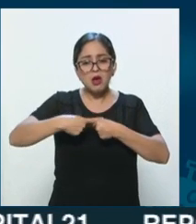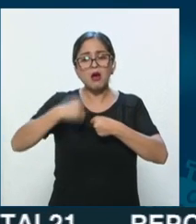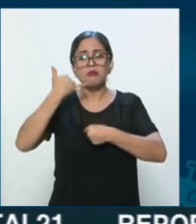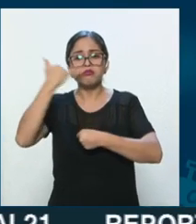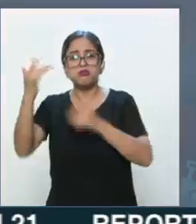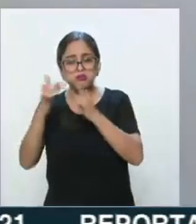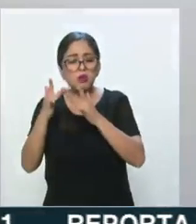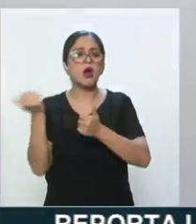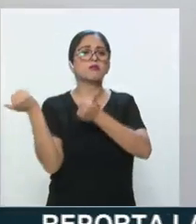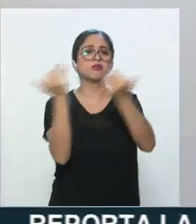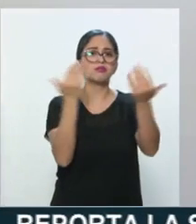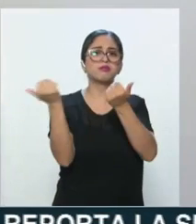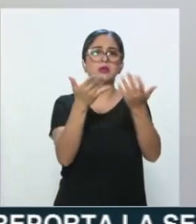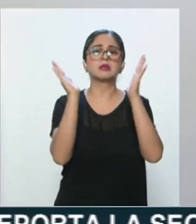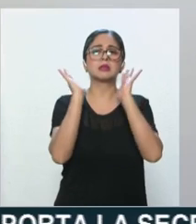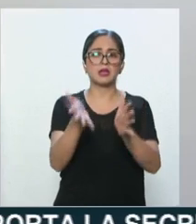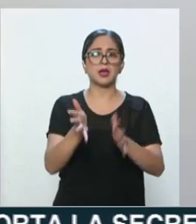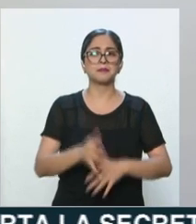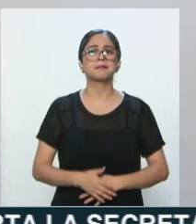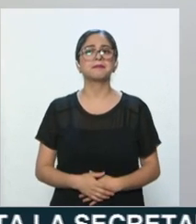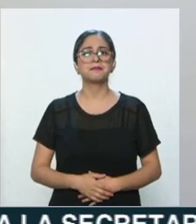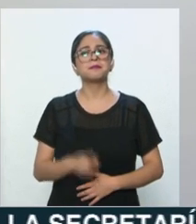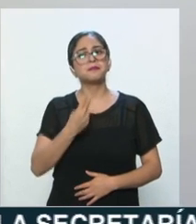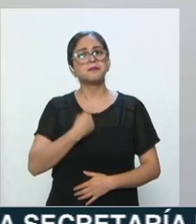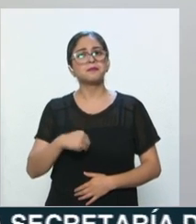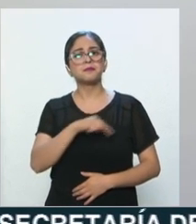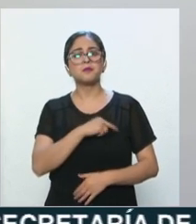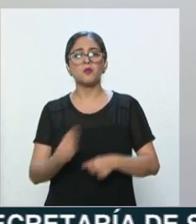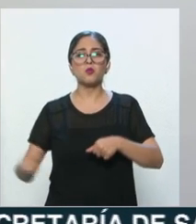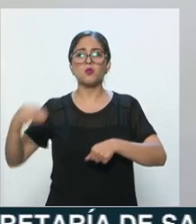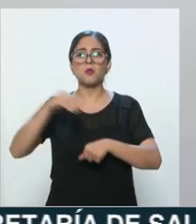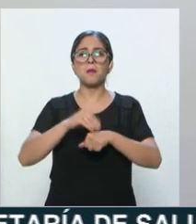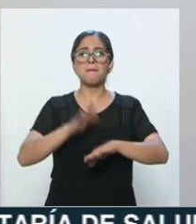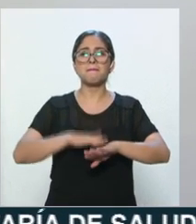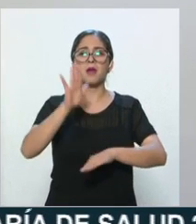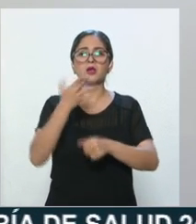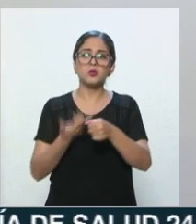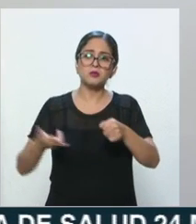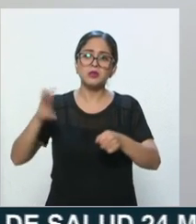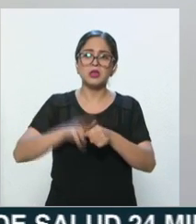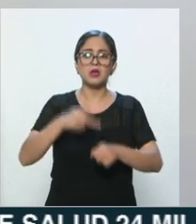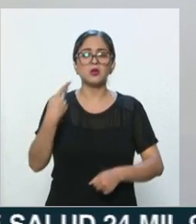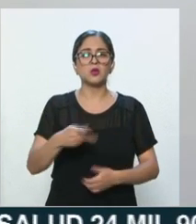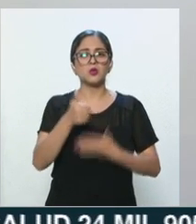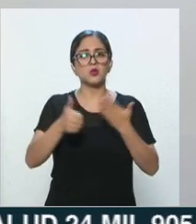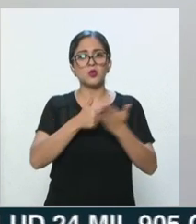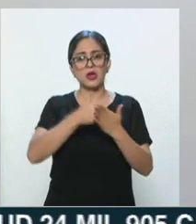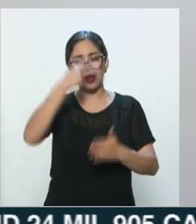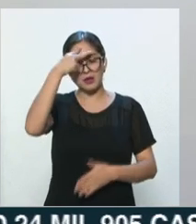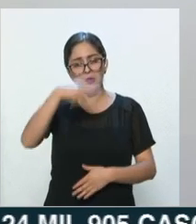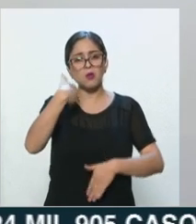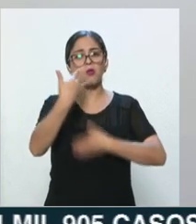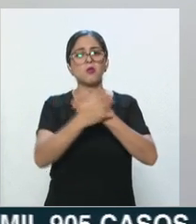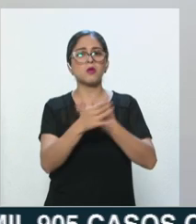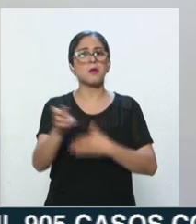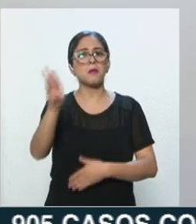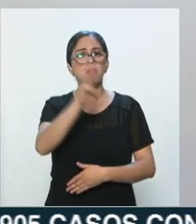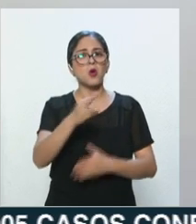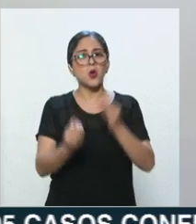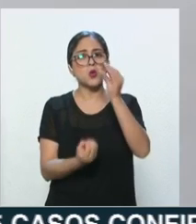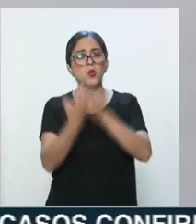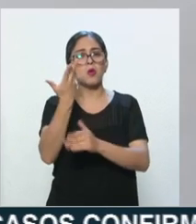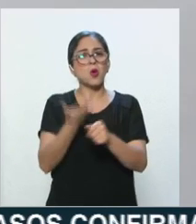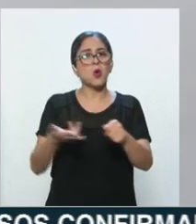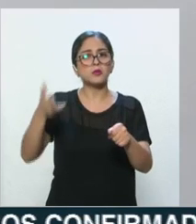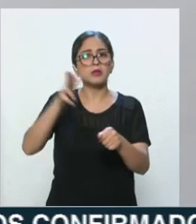Nosotros ya hemos involucrado más hospitales de la ciudad y el miércoles ya se incorporan nuevos hospitales a la